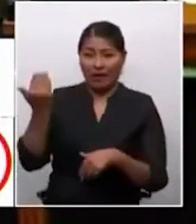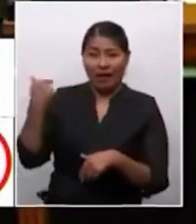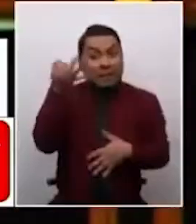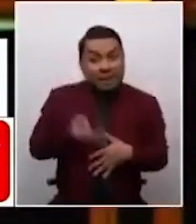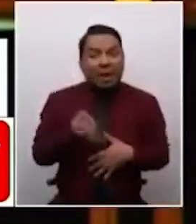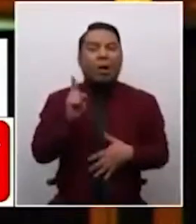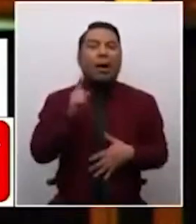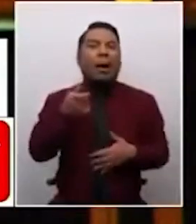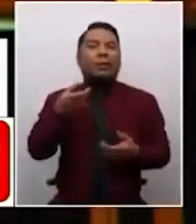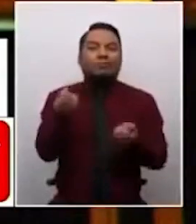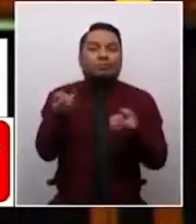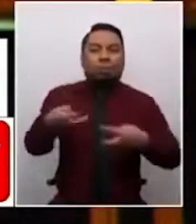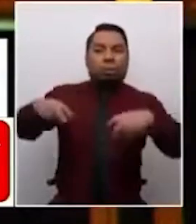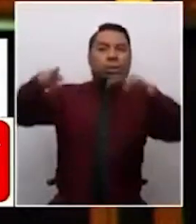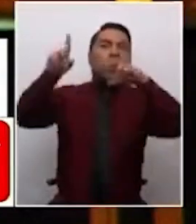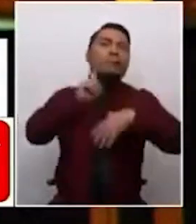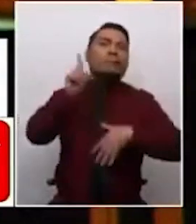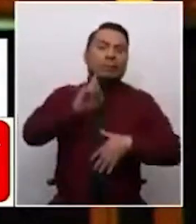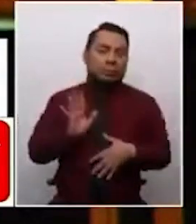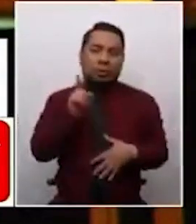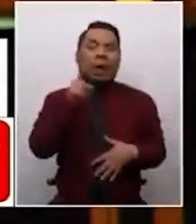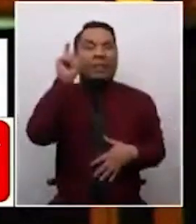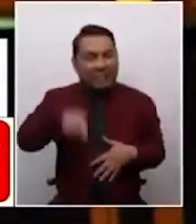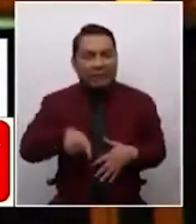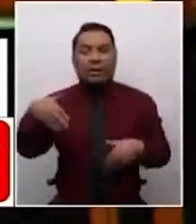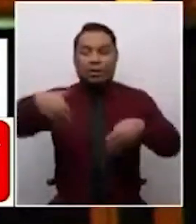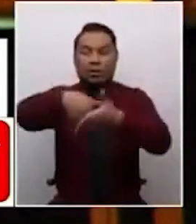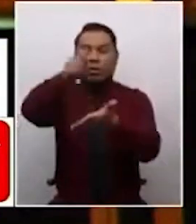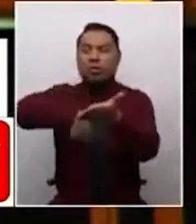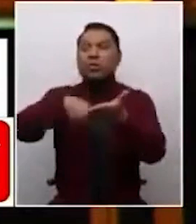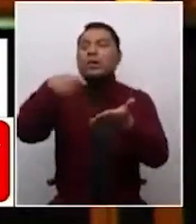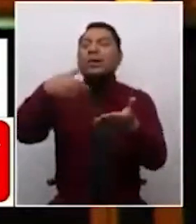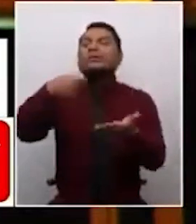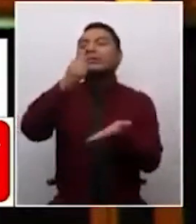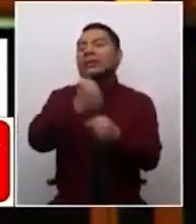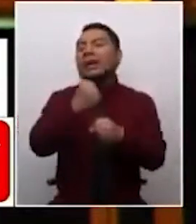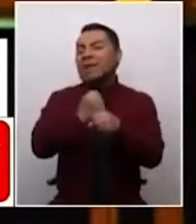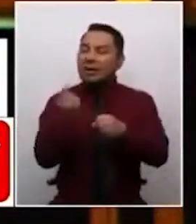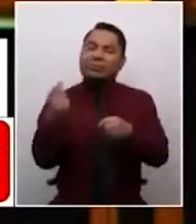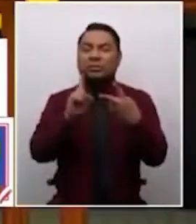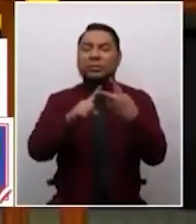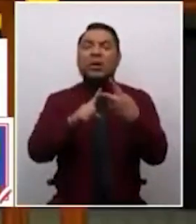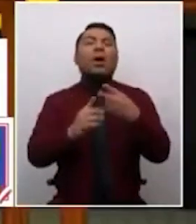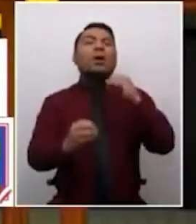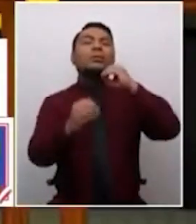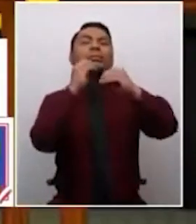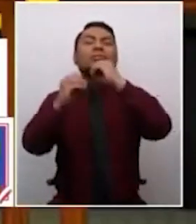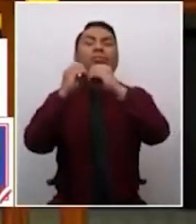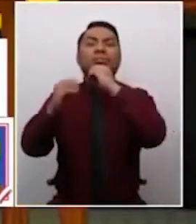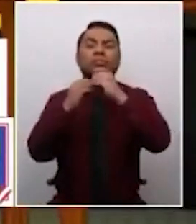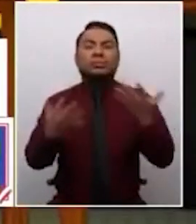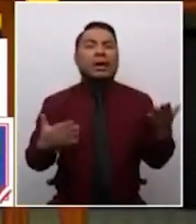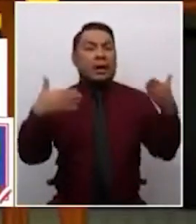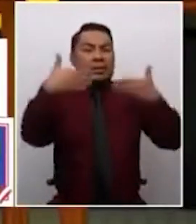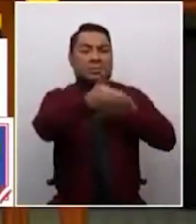en La Victoria. Un siguiente pullazo llegó de la mano del candidato Yuri Castro, candidato del partido Perú Libre, quien acusó a Urresti